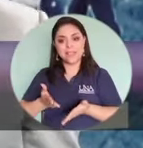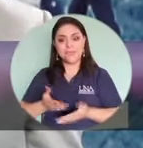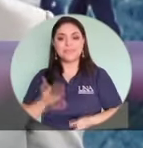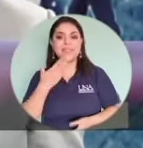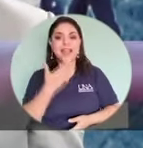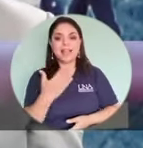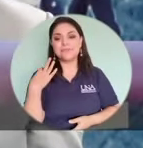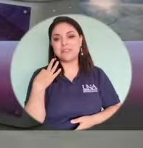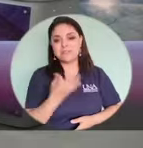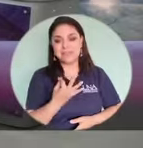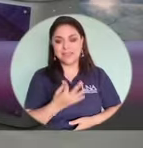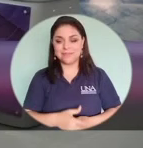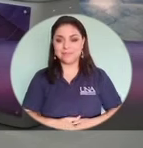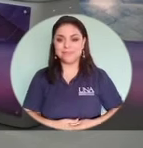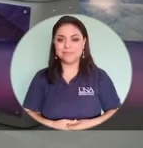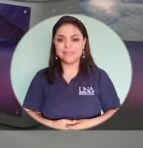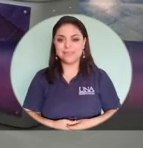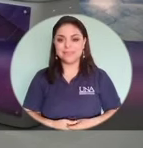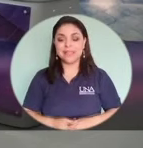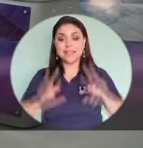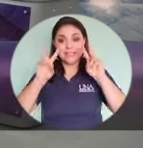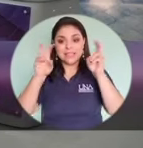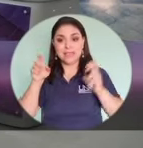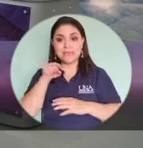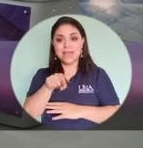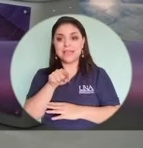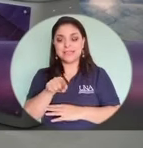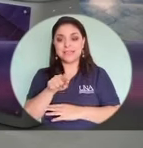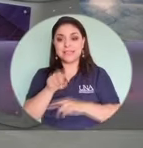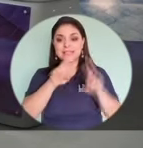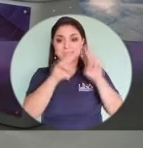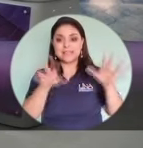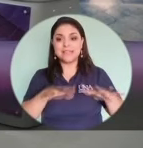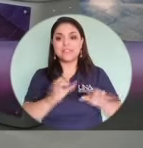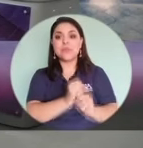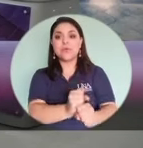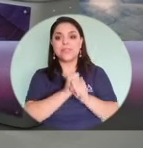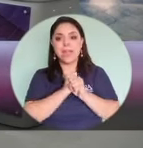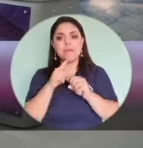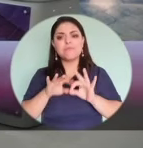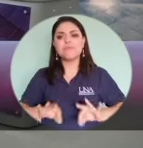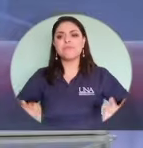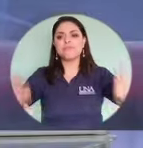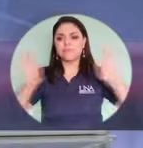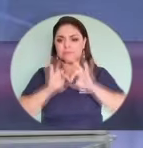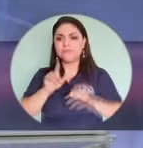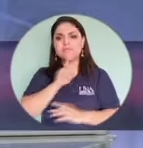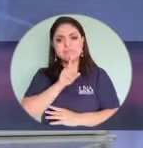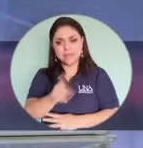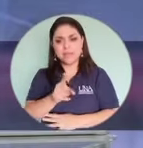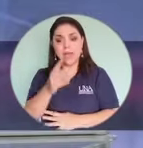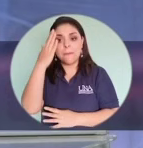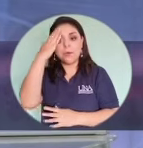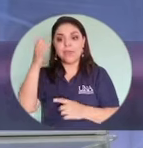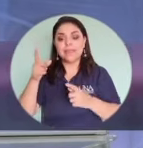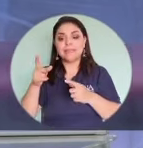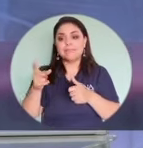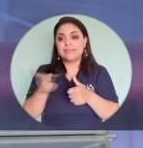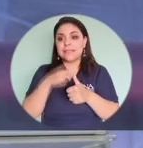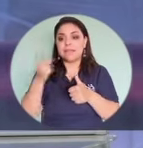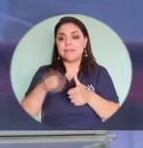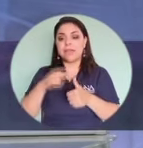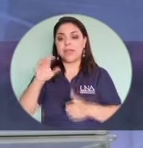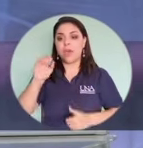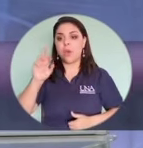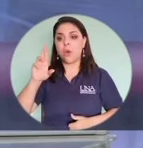invitación. Sí, el tema de la ciberseguridad siempre ha sido importante. Desde que apareció el primer ordenador, yo me imagino que esto empezó a generar